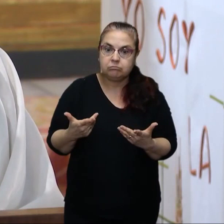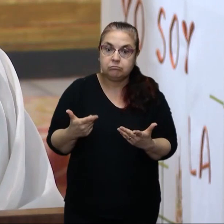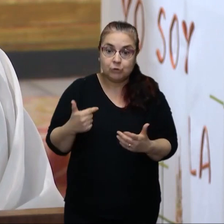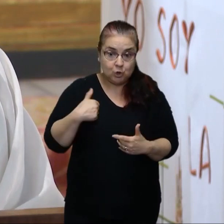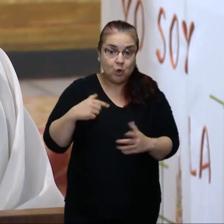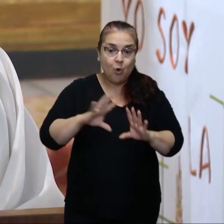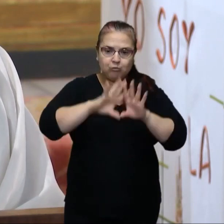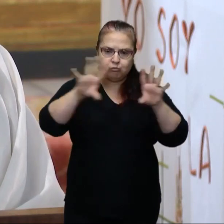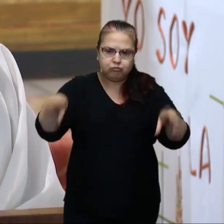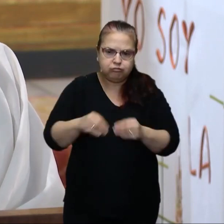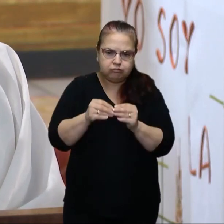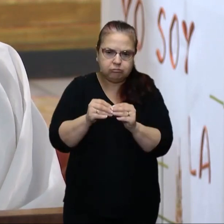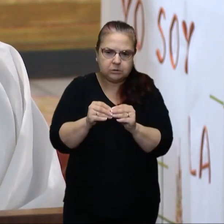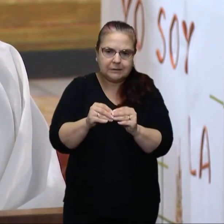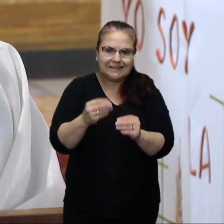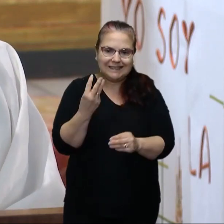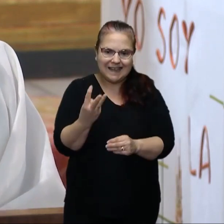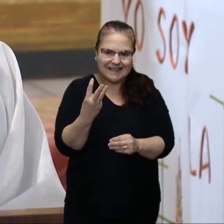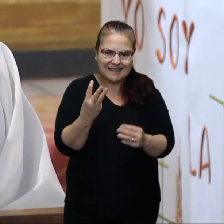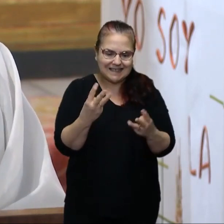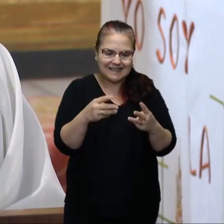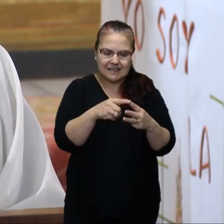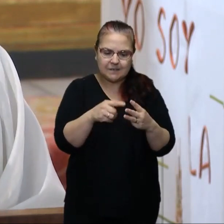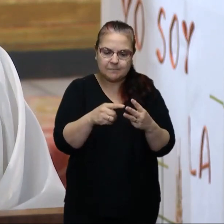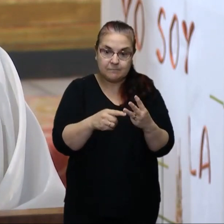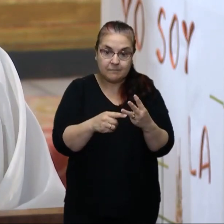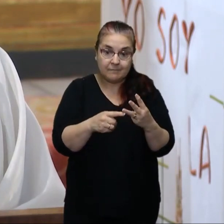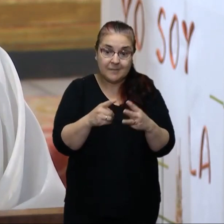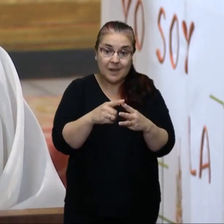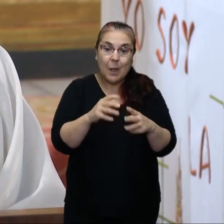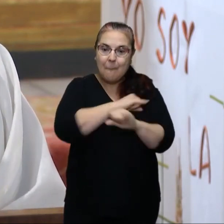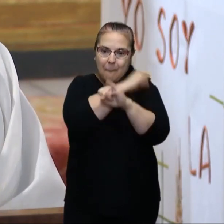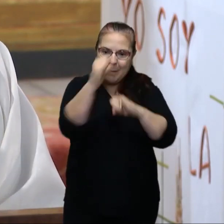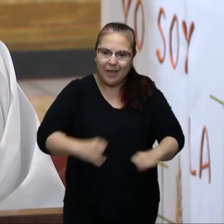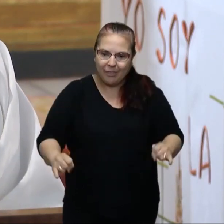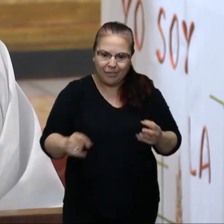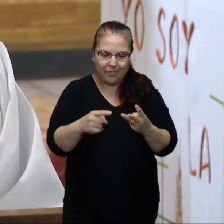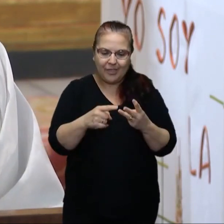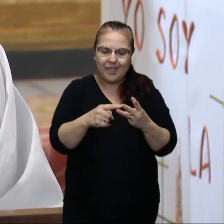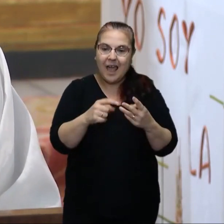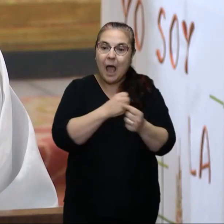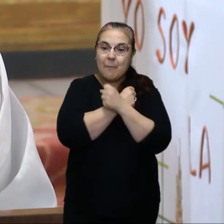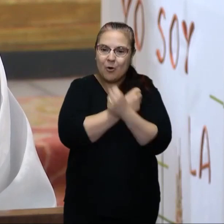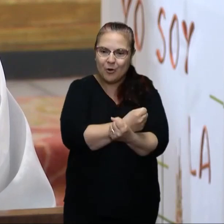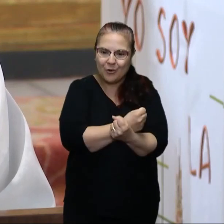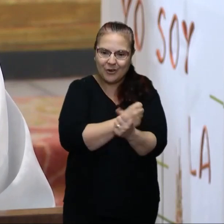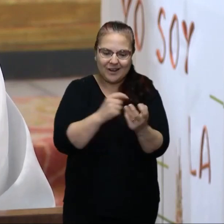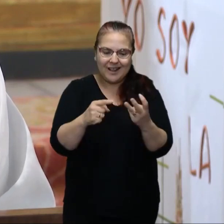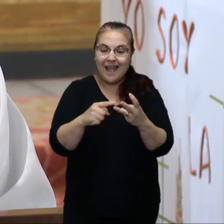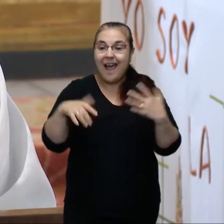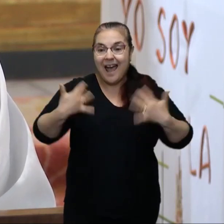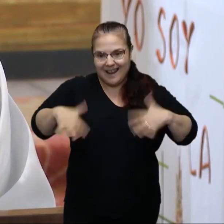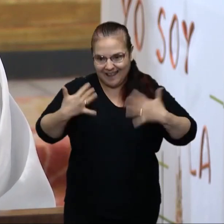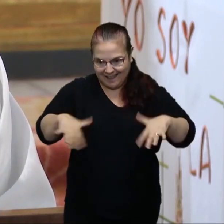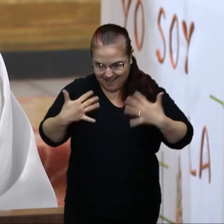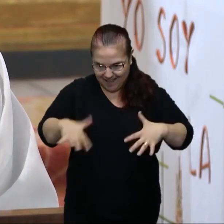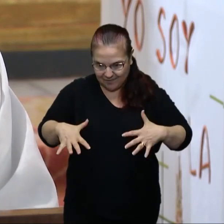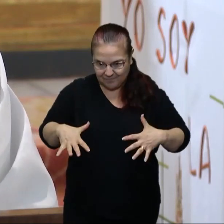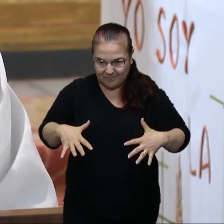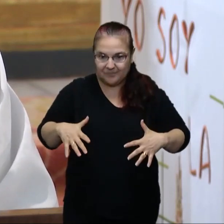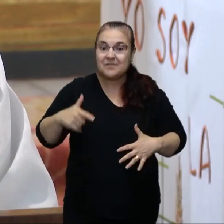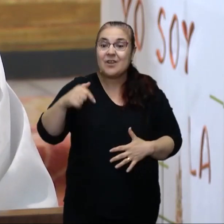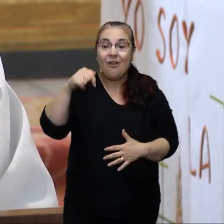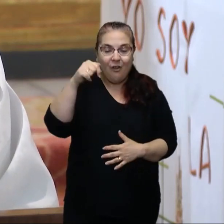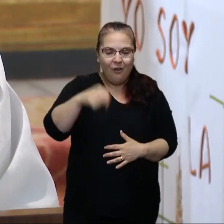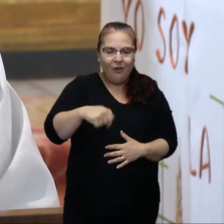resumiría en tres palabras, paz, amor y alegría. Hoy el Señor se centra sobre todo en el